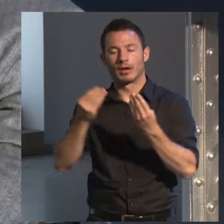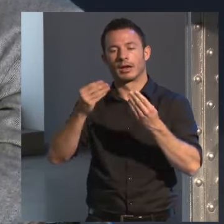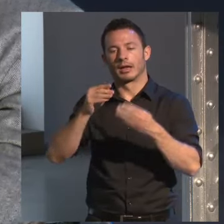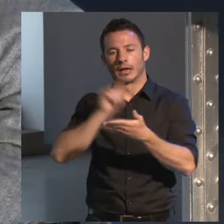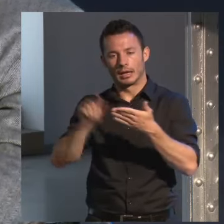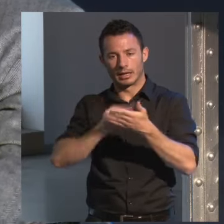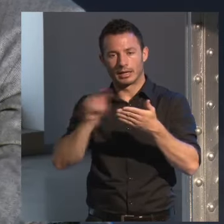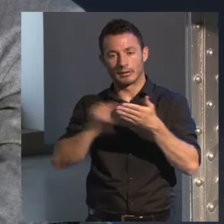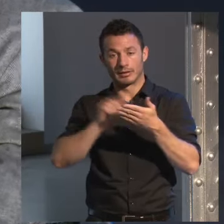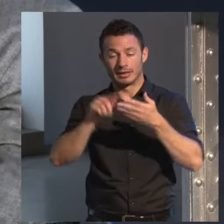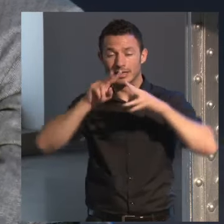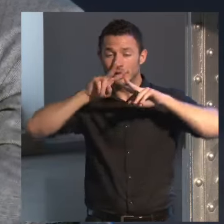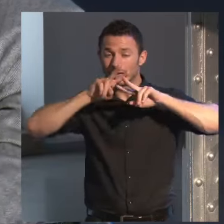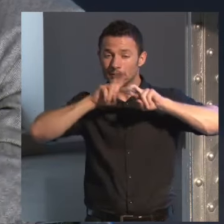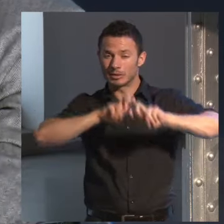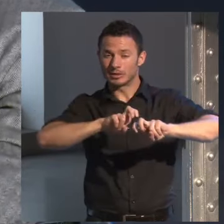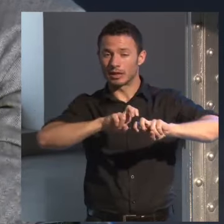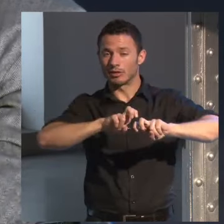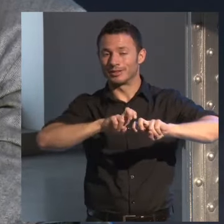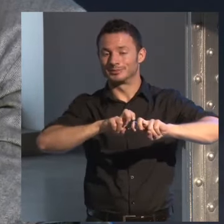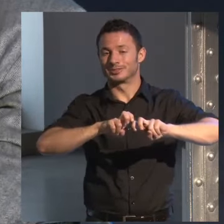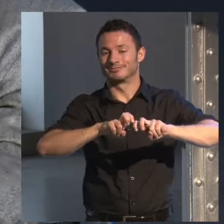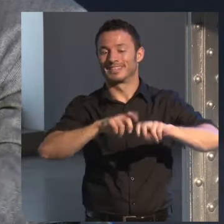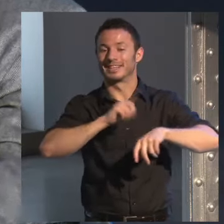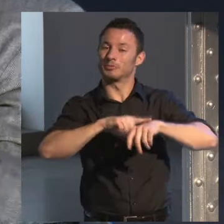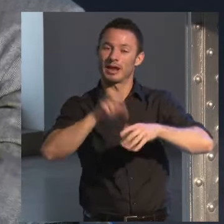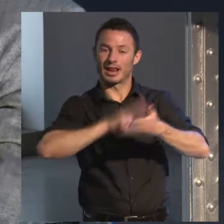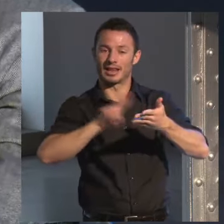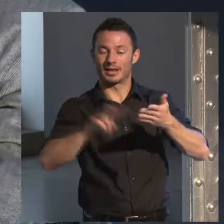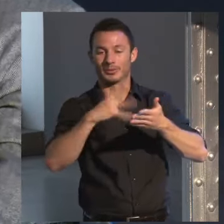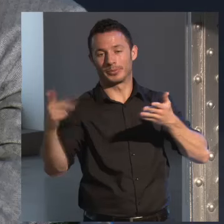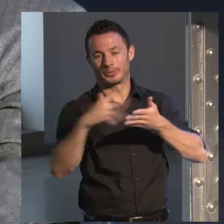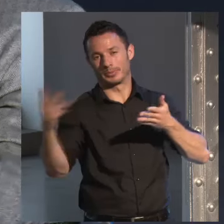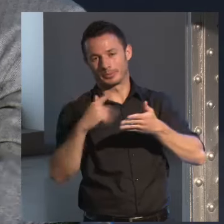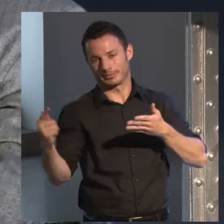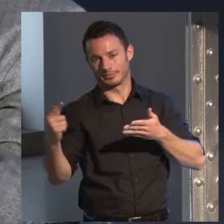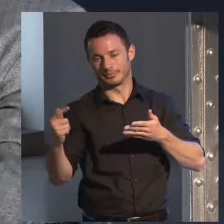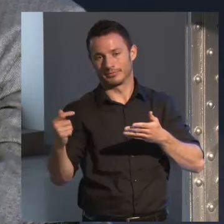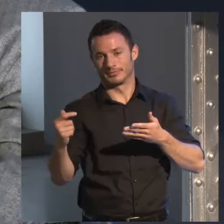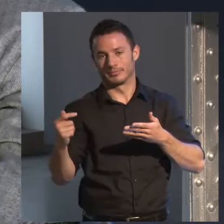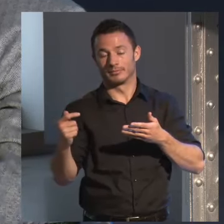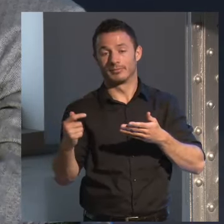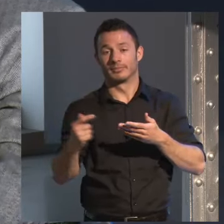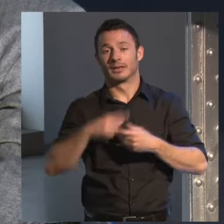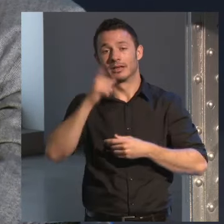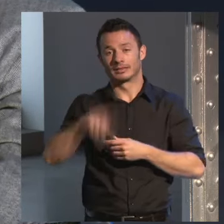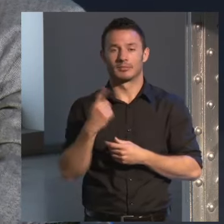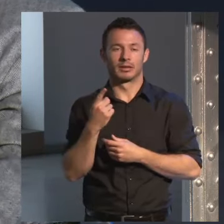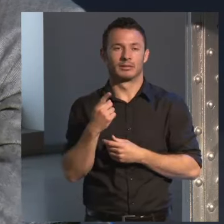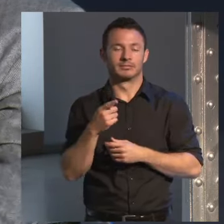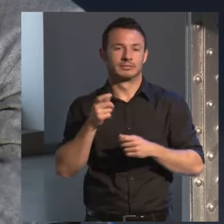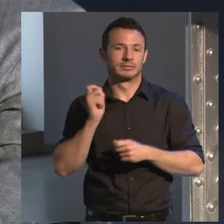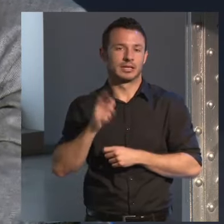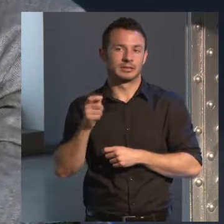me han llevado muchísimo tiempo de lectura por otra parte con cierta frecuencia me piden que